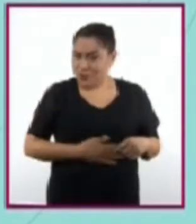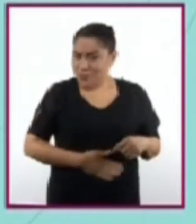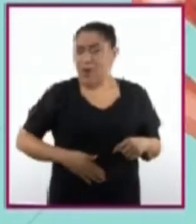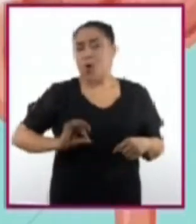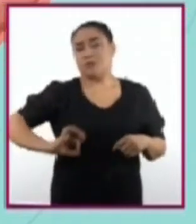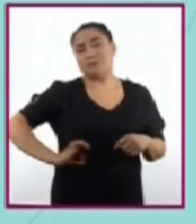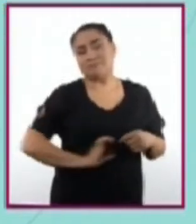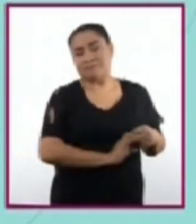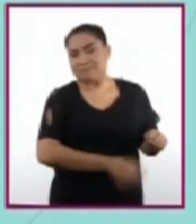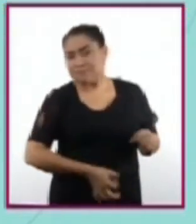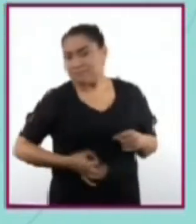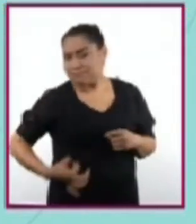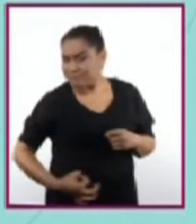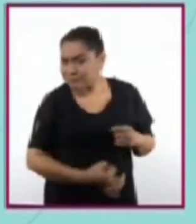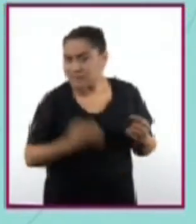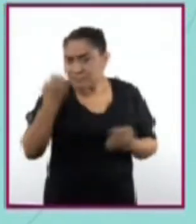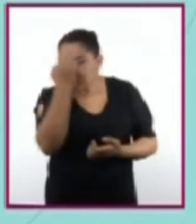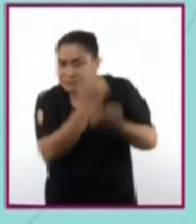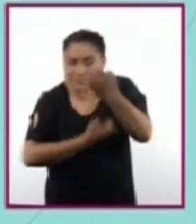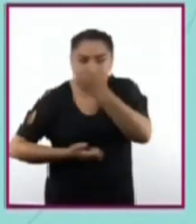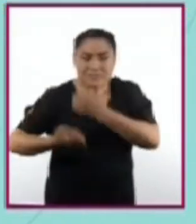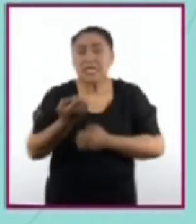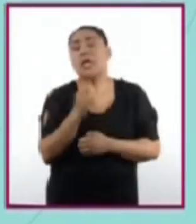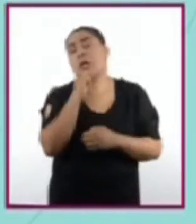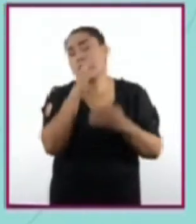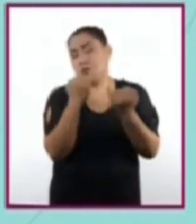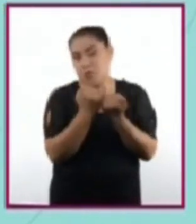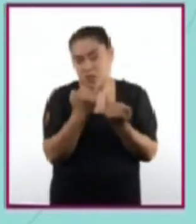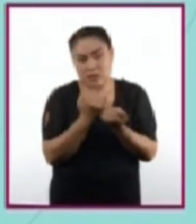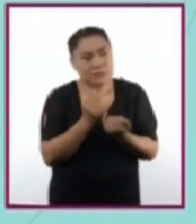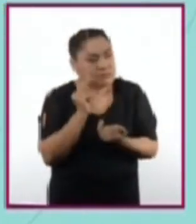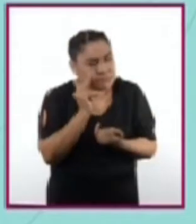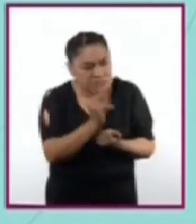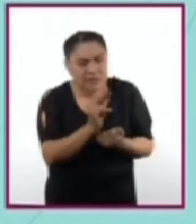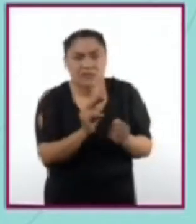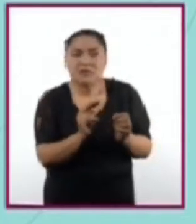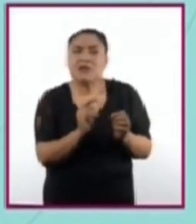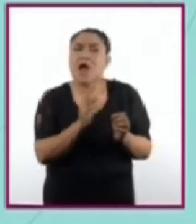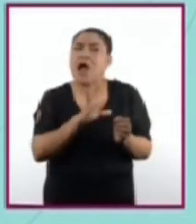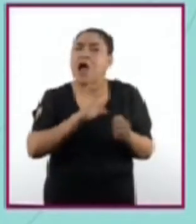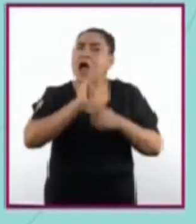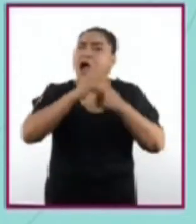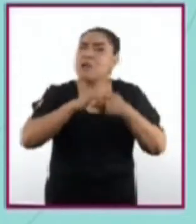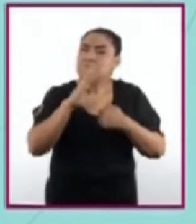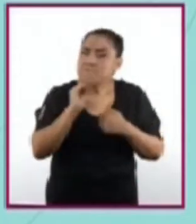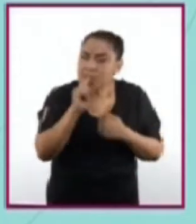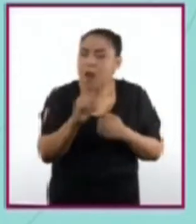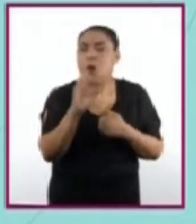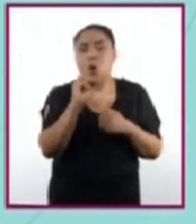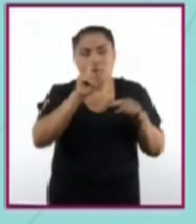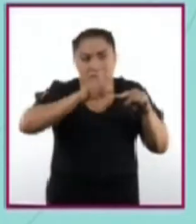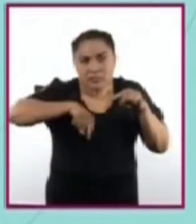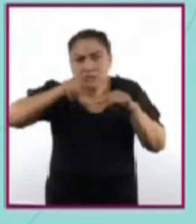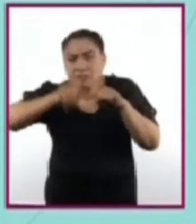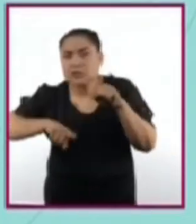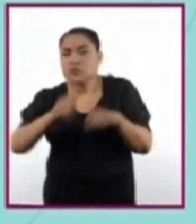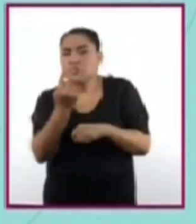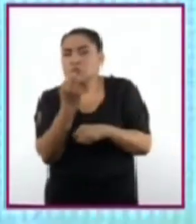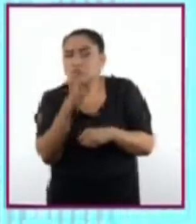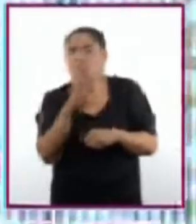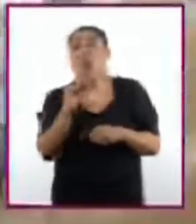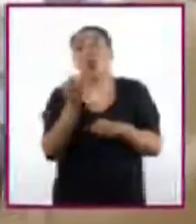intestino. Asimismo, para tomar muestras de tejidos anormales, extirpar tumores y detener sangrados.